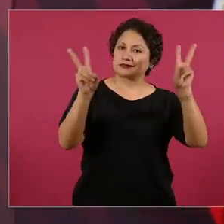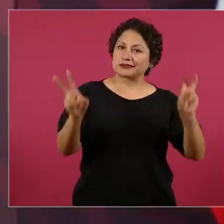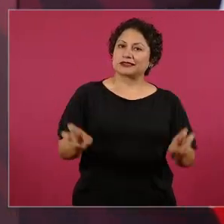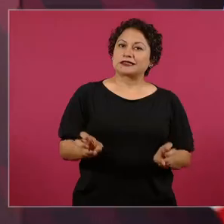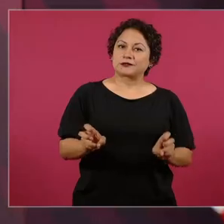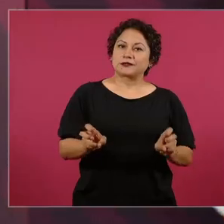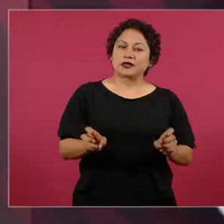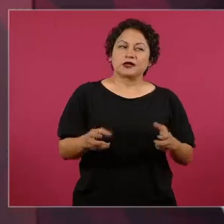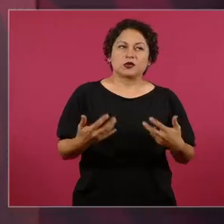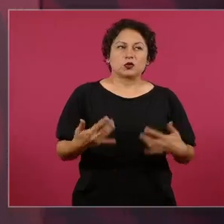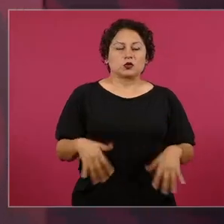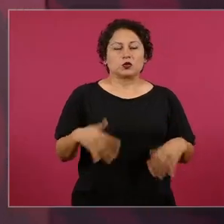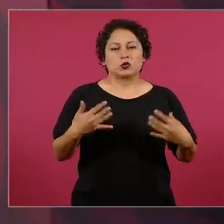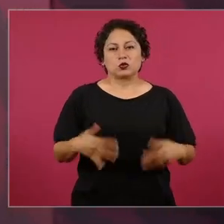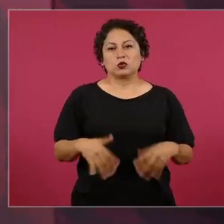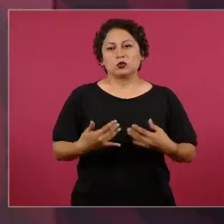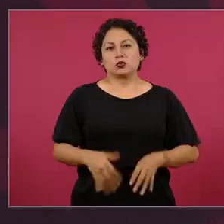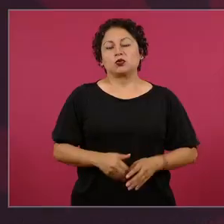más